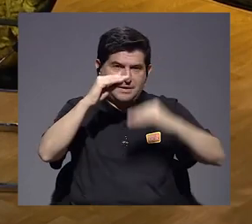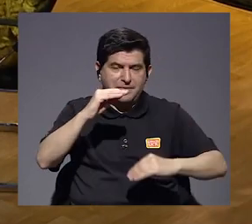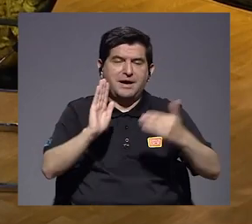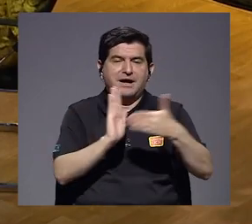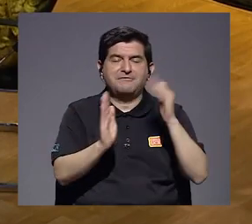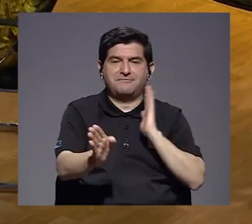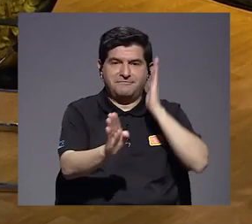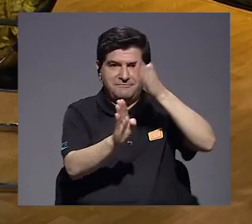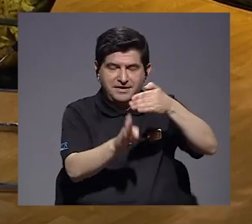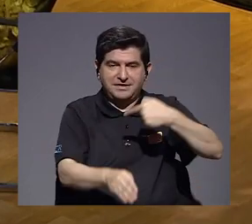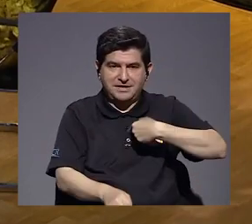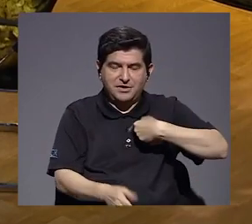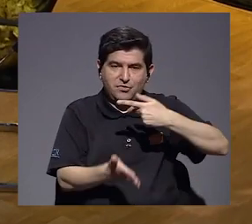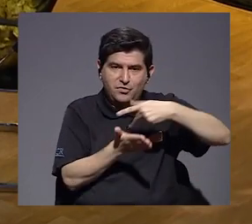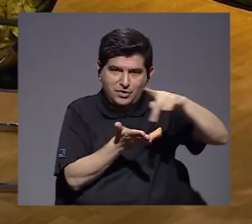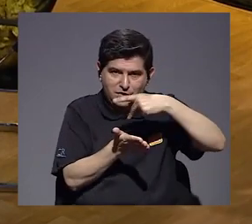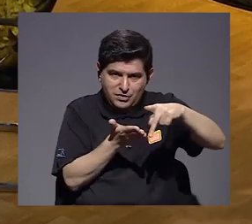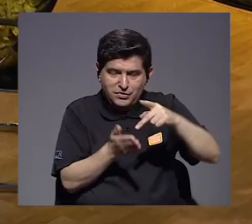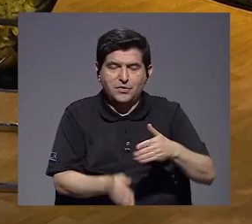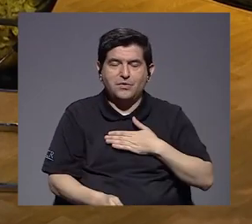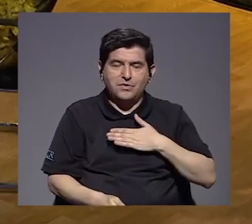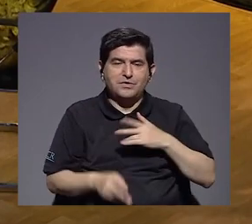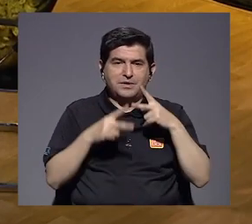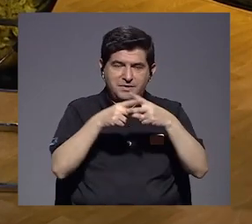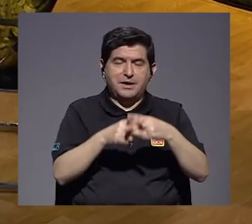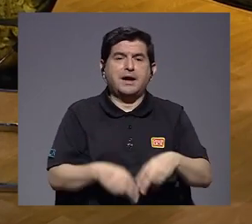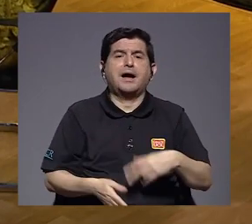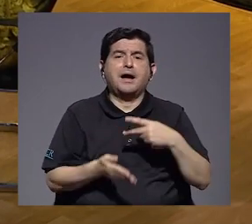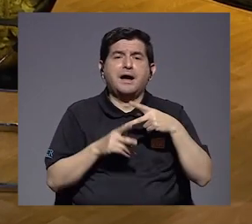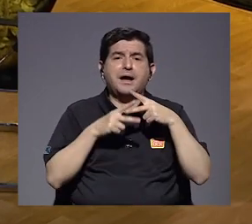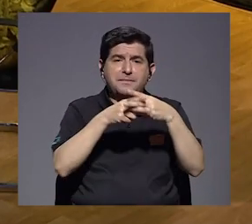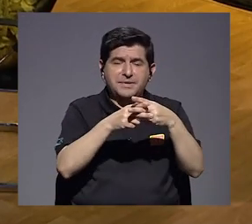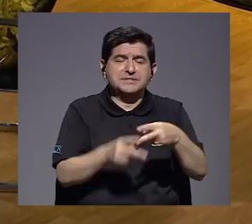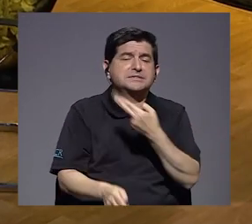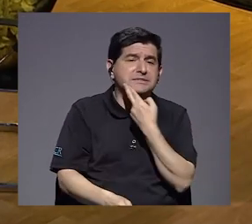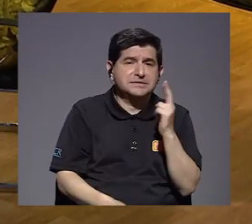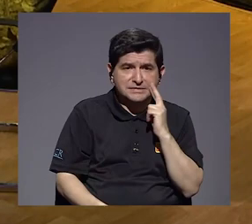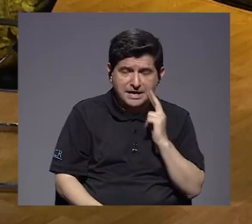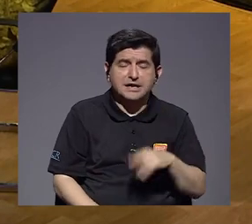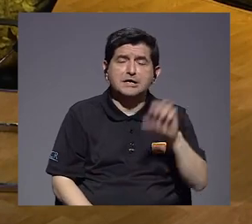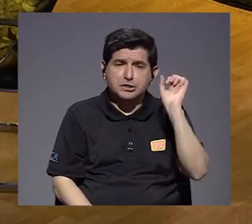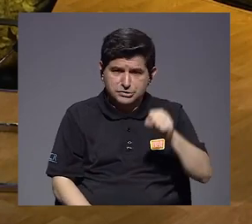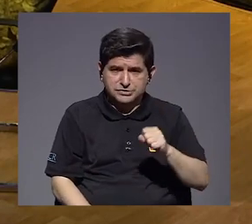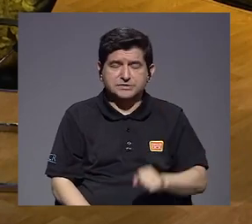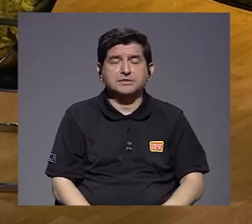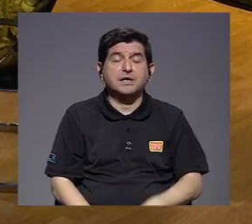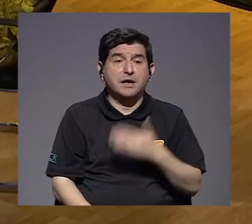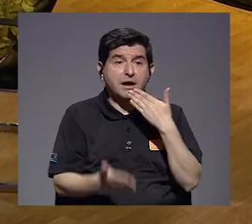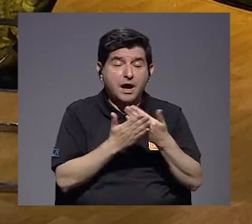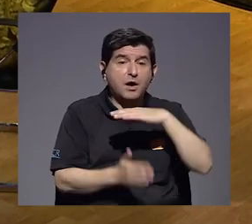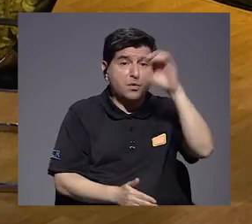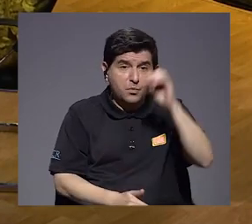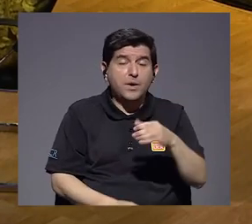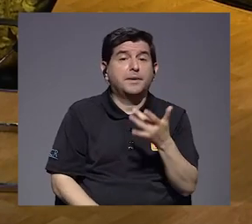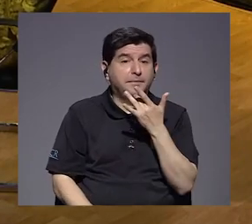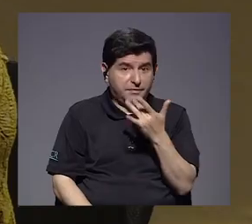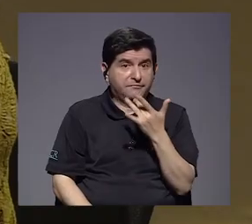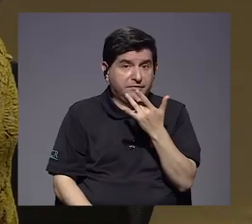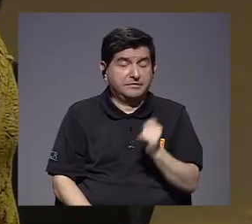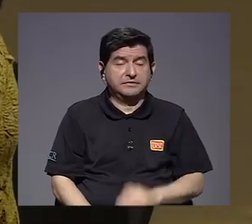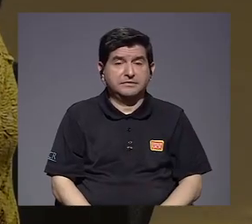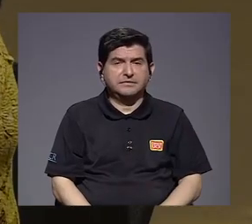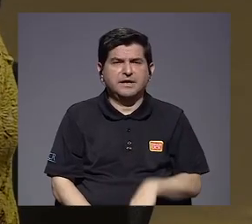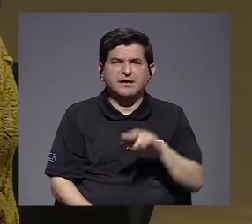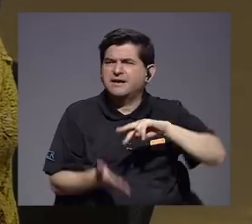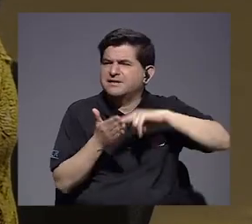afecta directamente lo que yo termino pagando por mi crédito. Ok, le prestaron la plata al restaurante. Entonces me la prestan a buenas tasas preferenciales